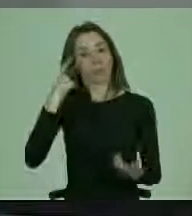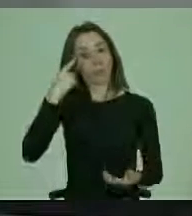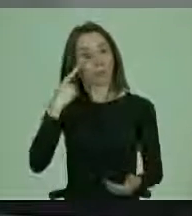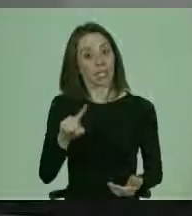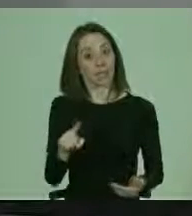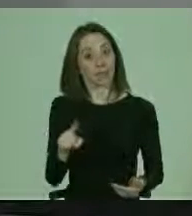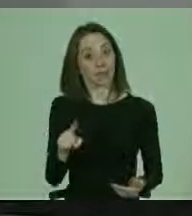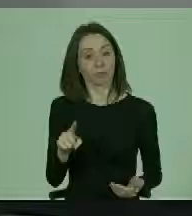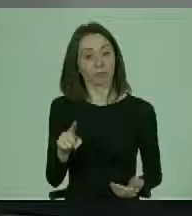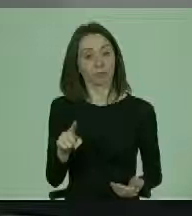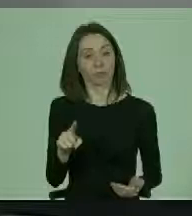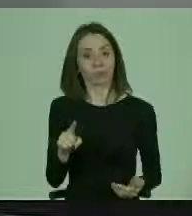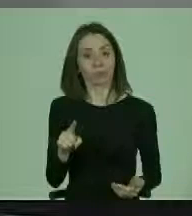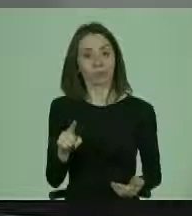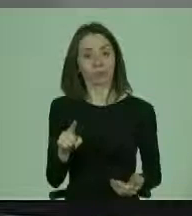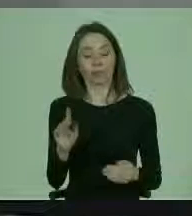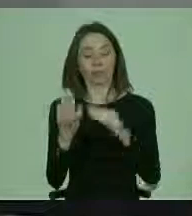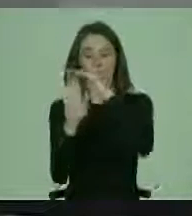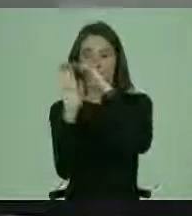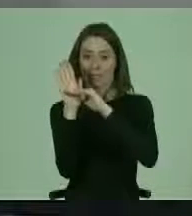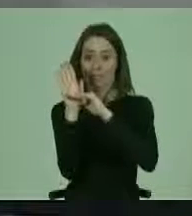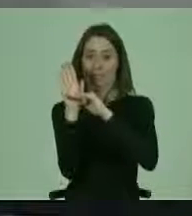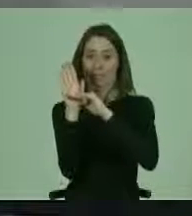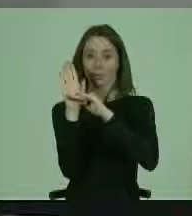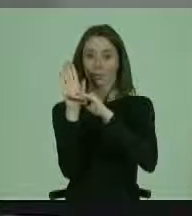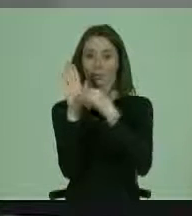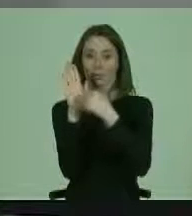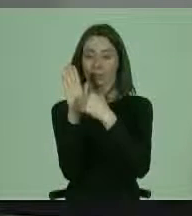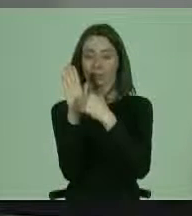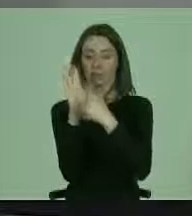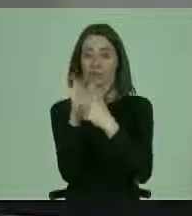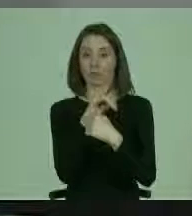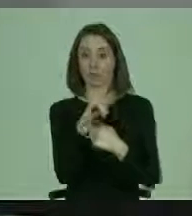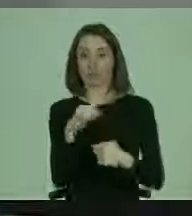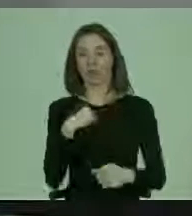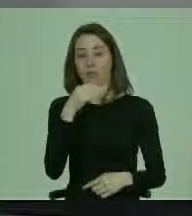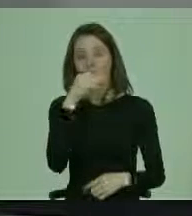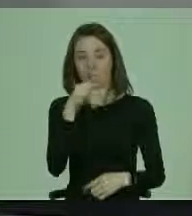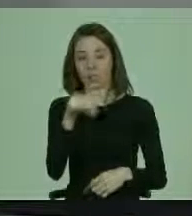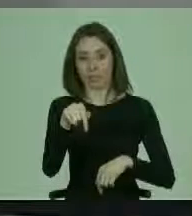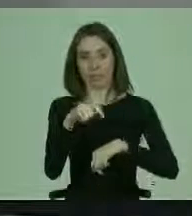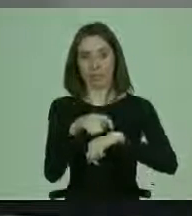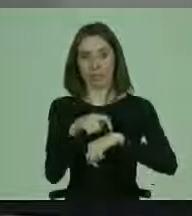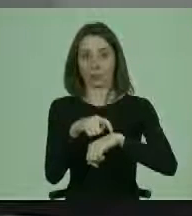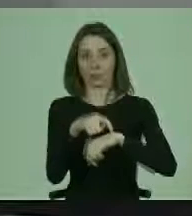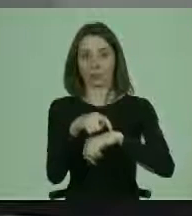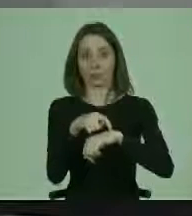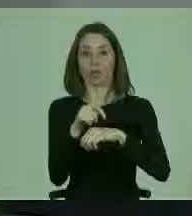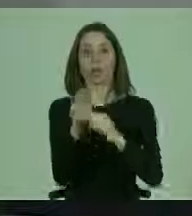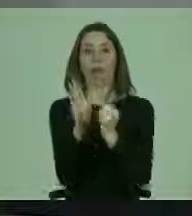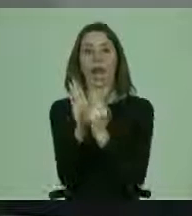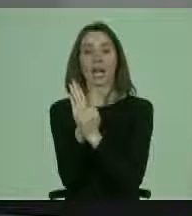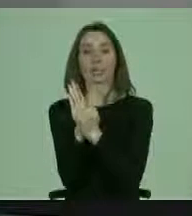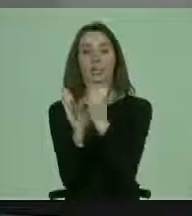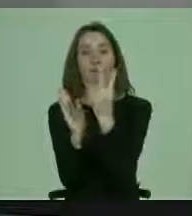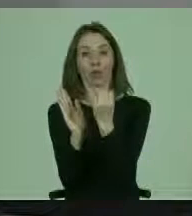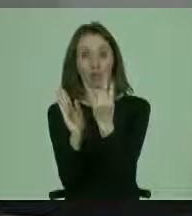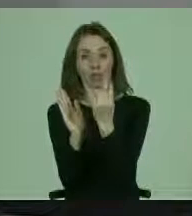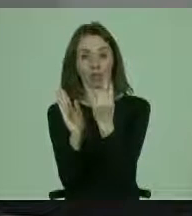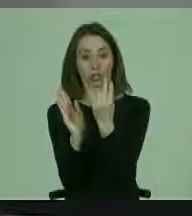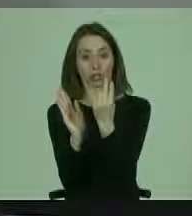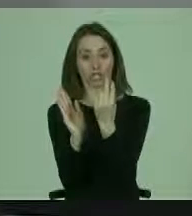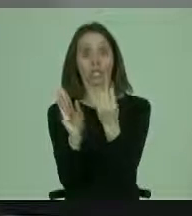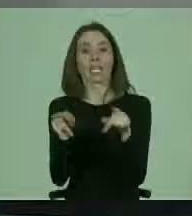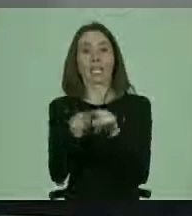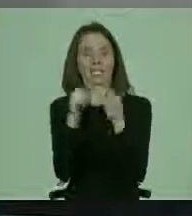Pero cuando a continuación, y me voy a pasar a referir en este momento, el artículo 12, de igual